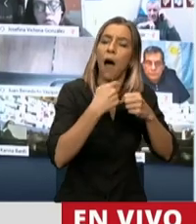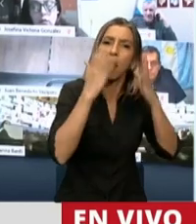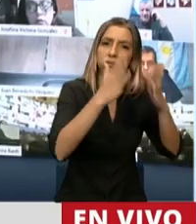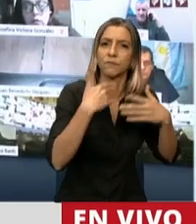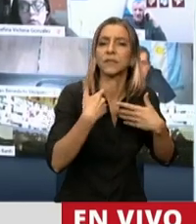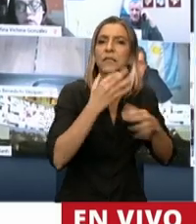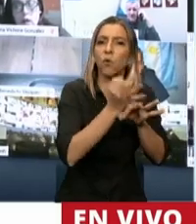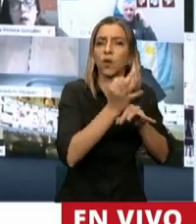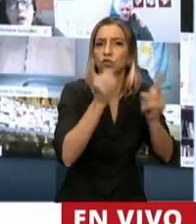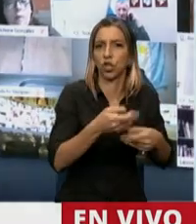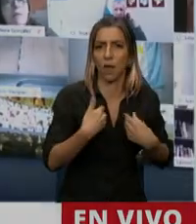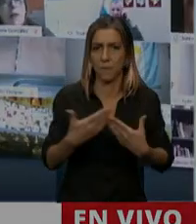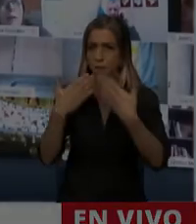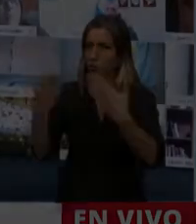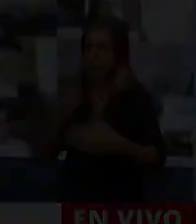presidente. Gracias, diputada.